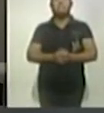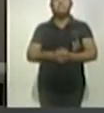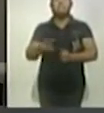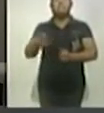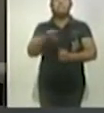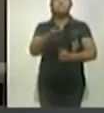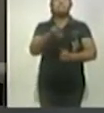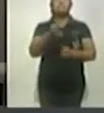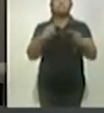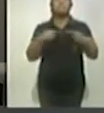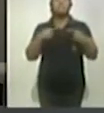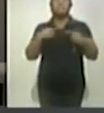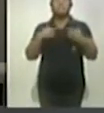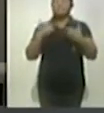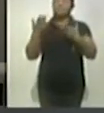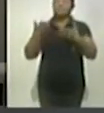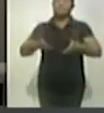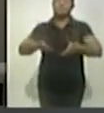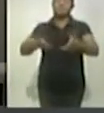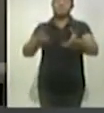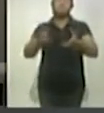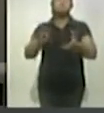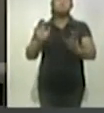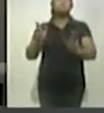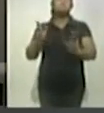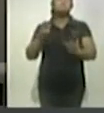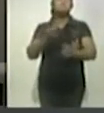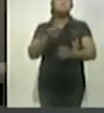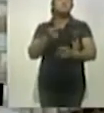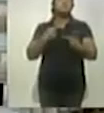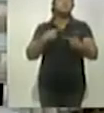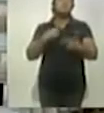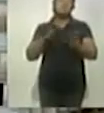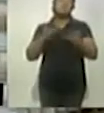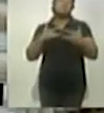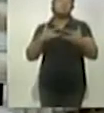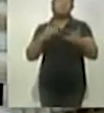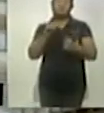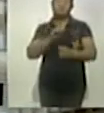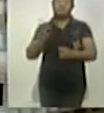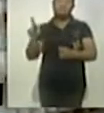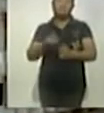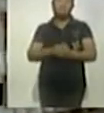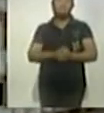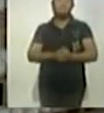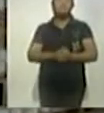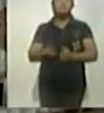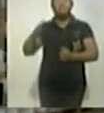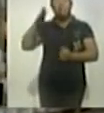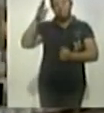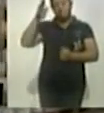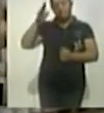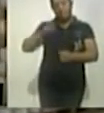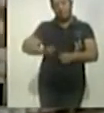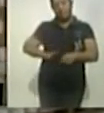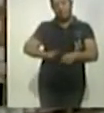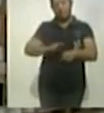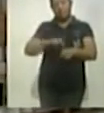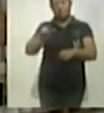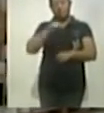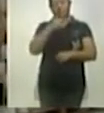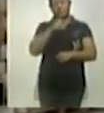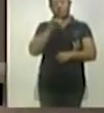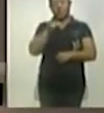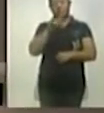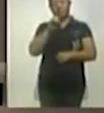En sesión permanente, el consejo de evaluación de daños, te comento, que encabeza el gobernador del estado, Alejandro Murario Hinojosa, pues